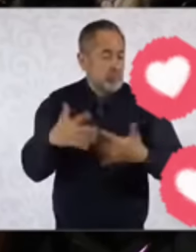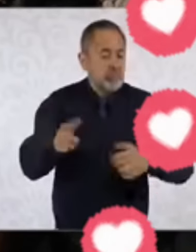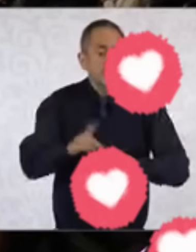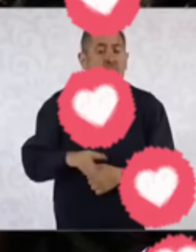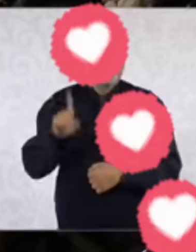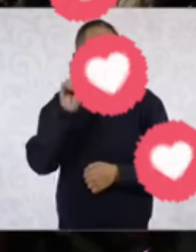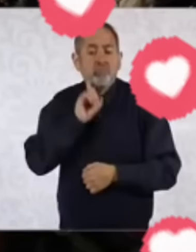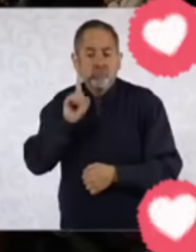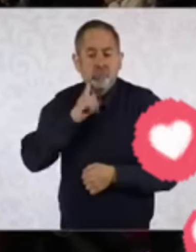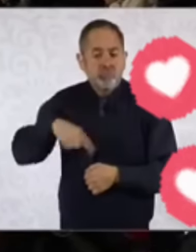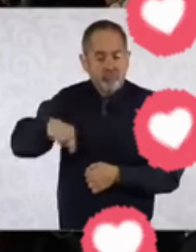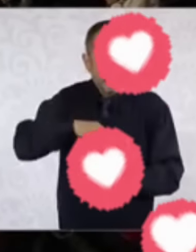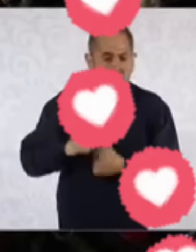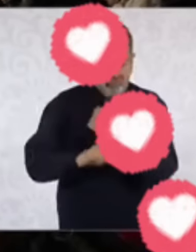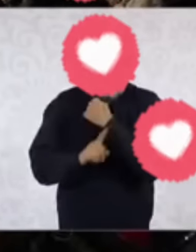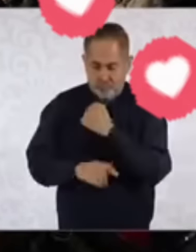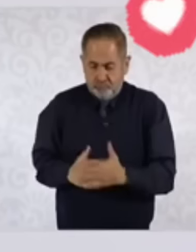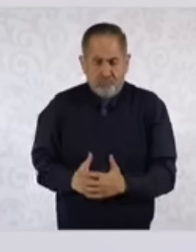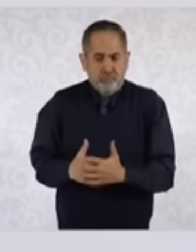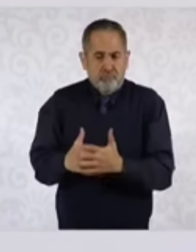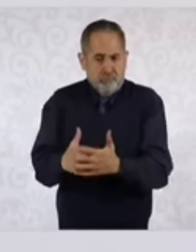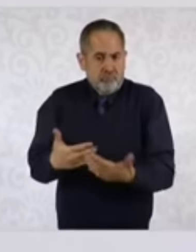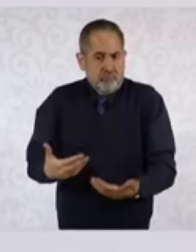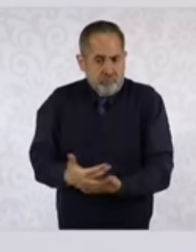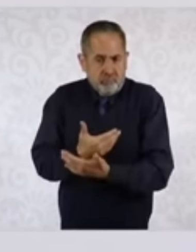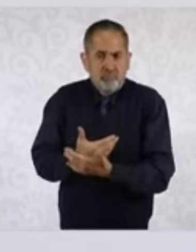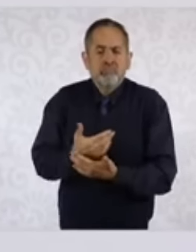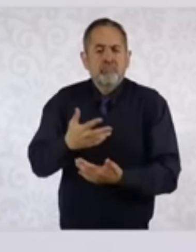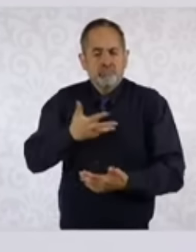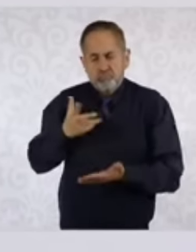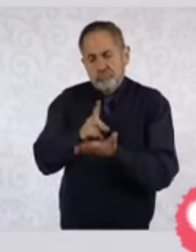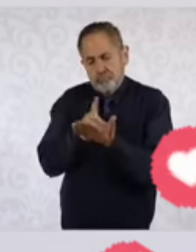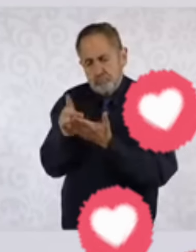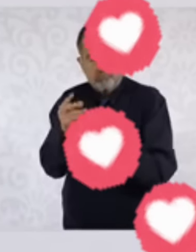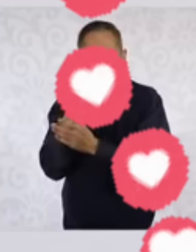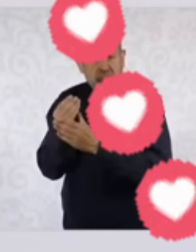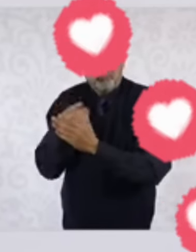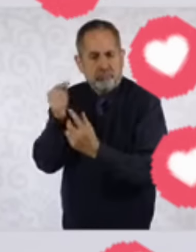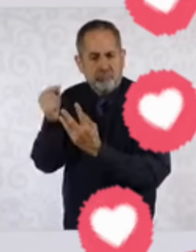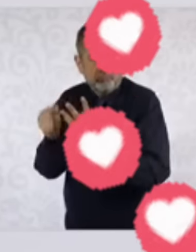las que tenemos los hijos, las hijas, y tenemos derechos particulares por ello.